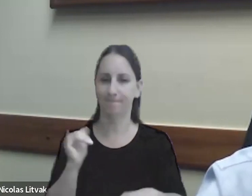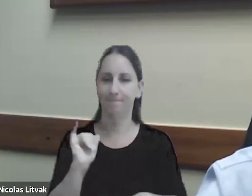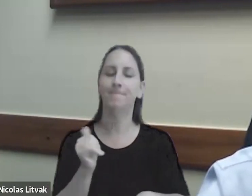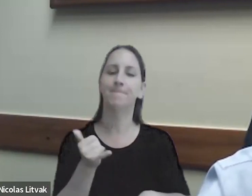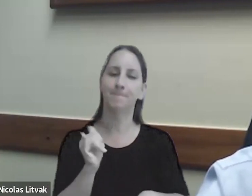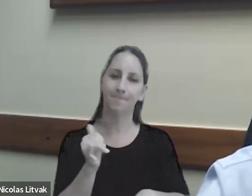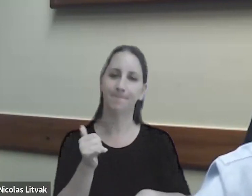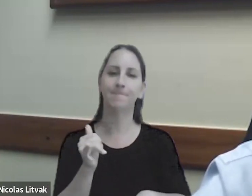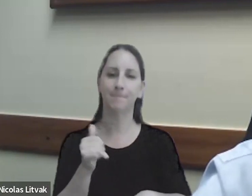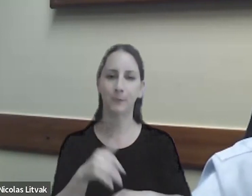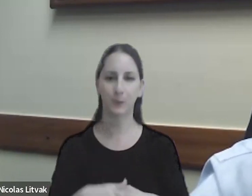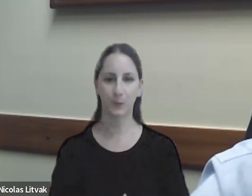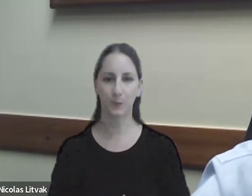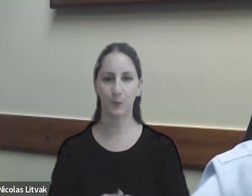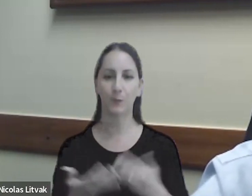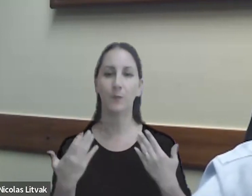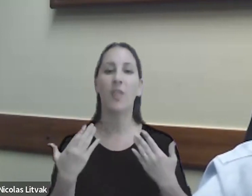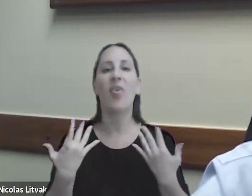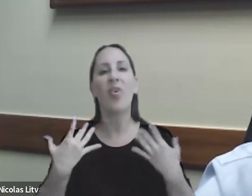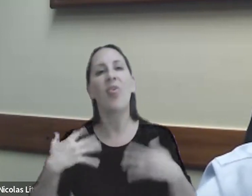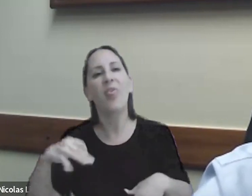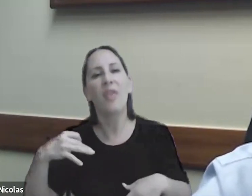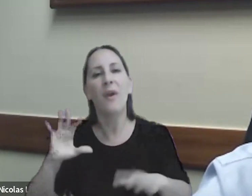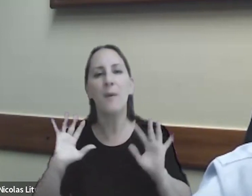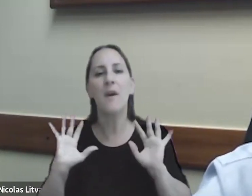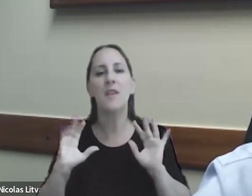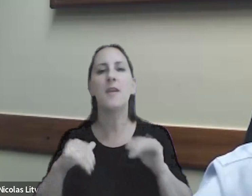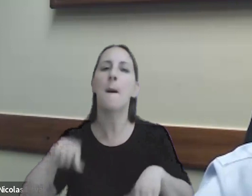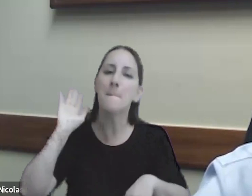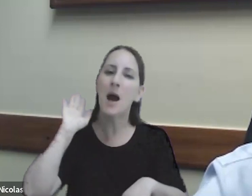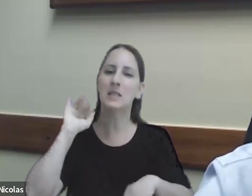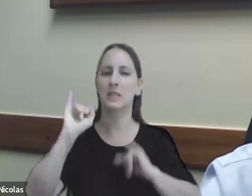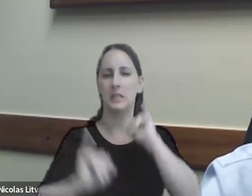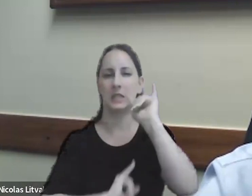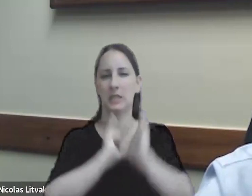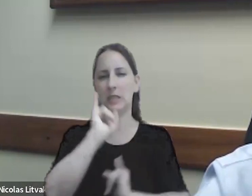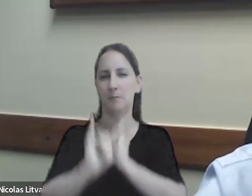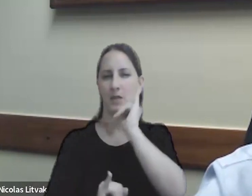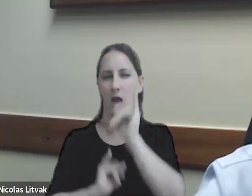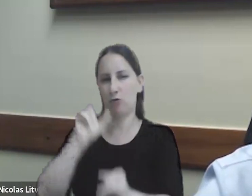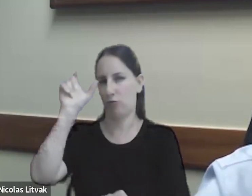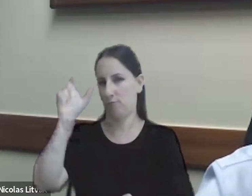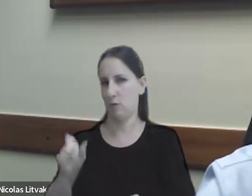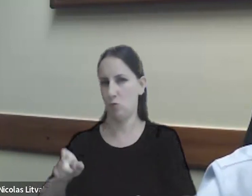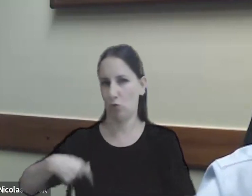puede no debería requerir de mayor explicación por parte del contribuyente